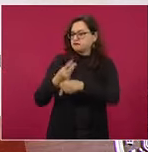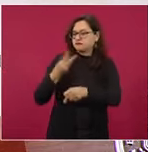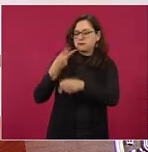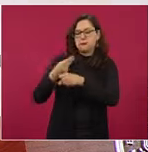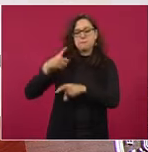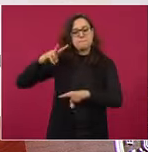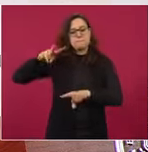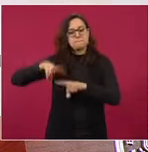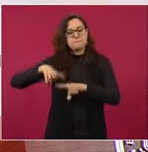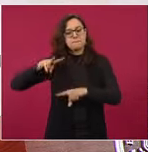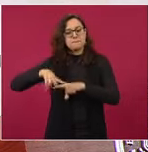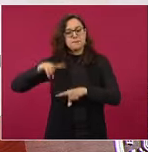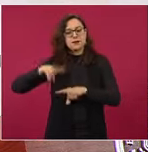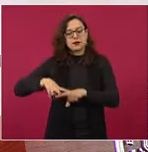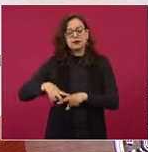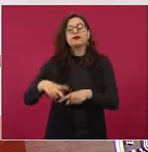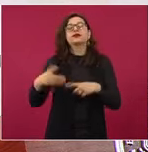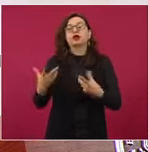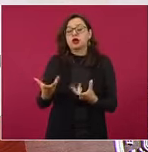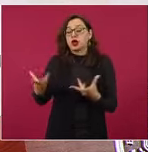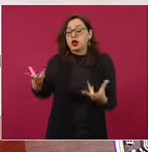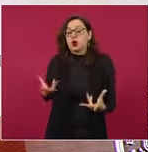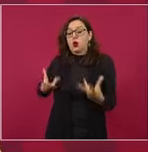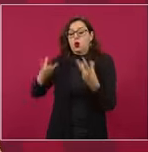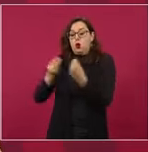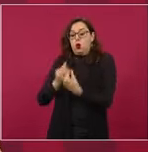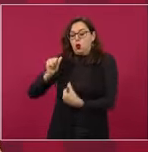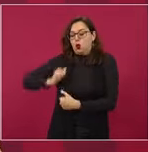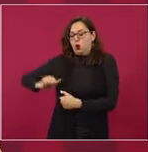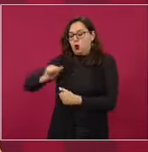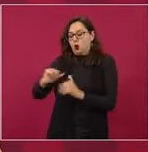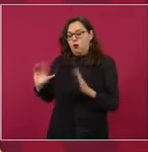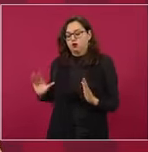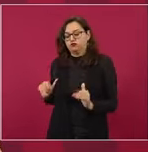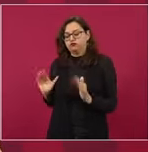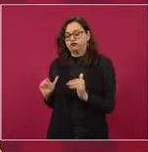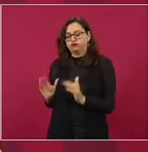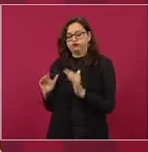entrar a la zona arqueológica caminando.